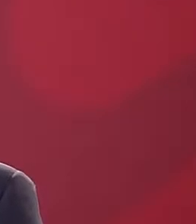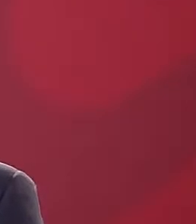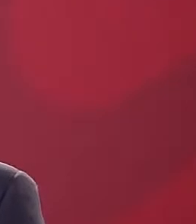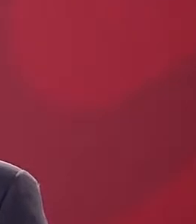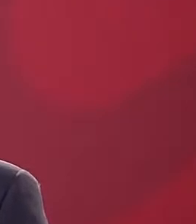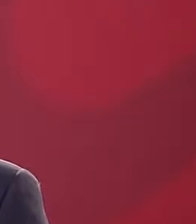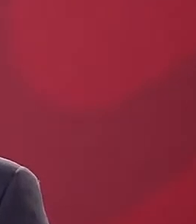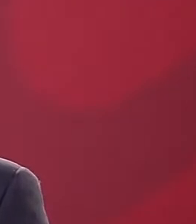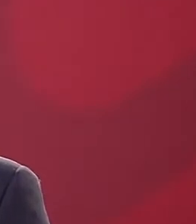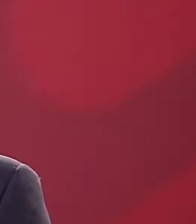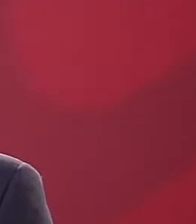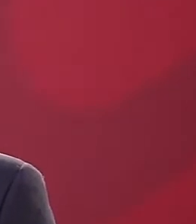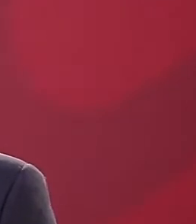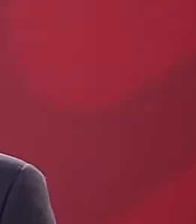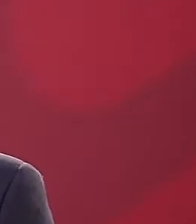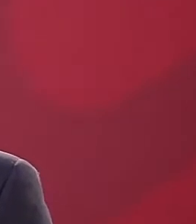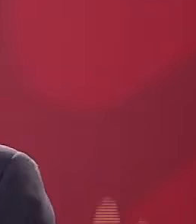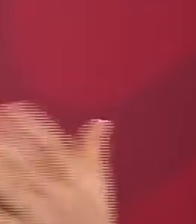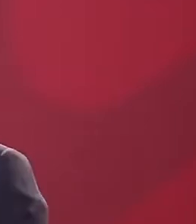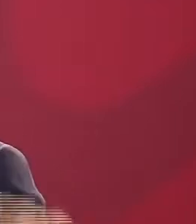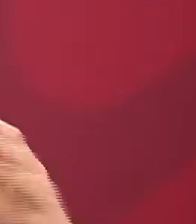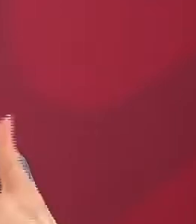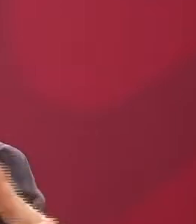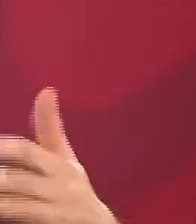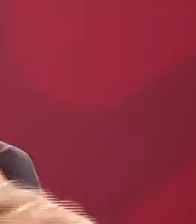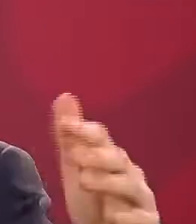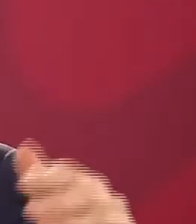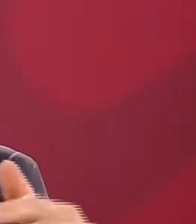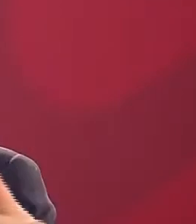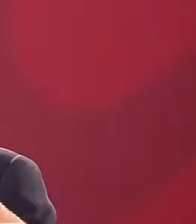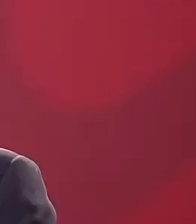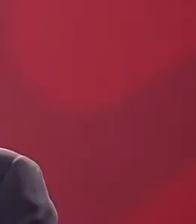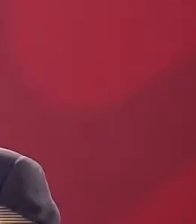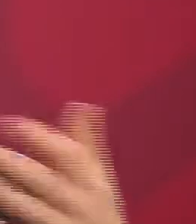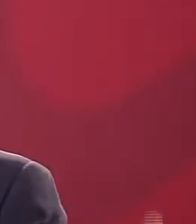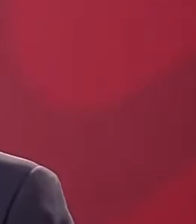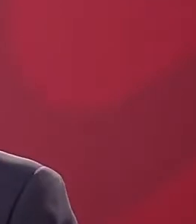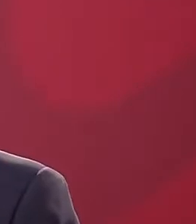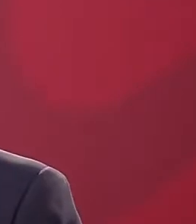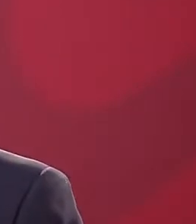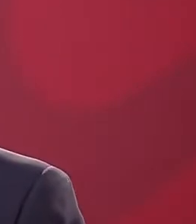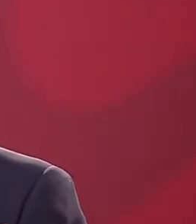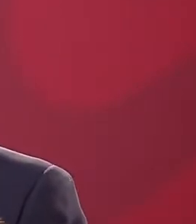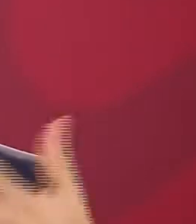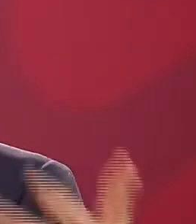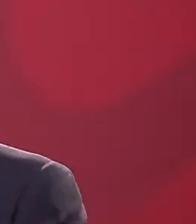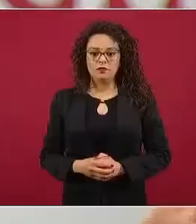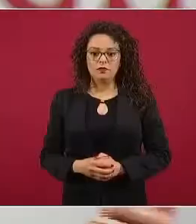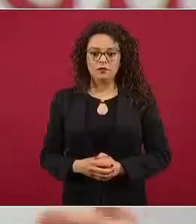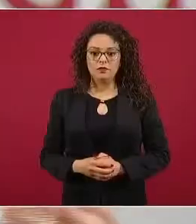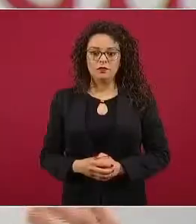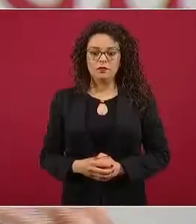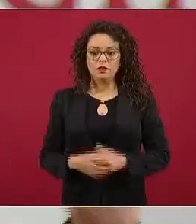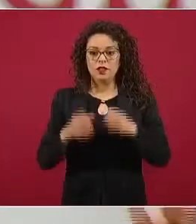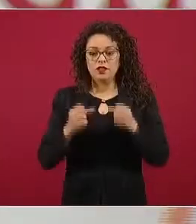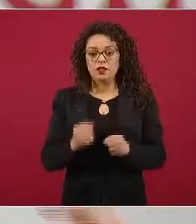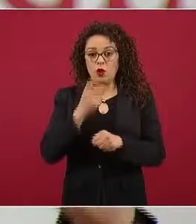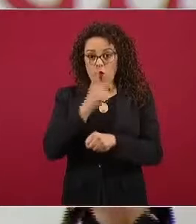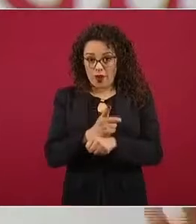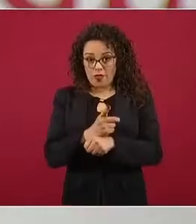productos no dañen. Además de que se va investigando las propiedades, los efectos